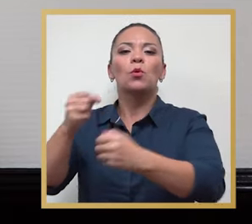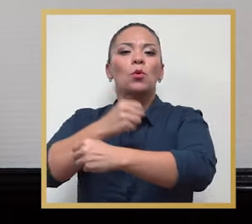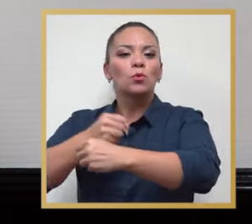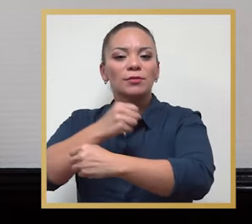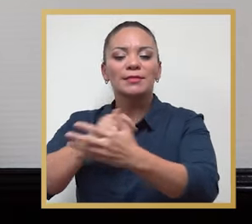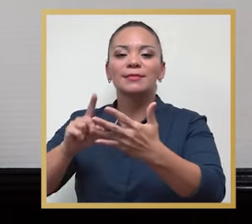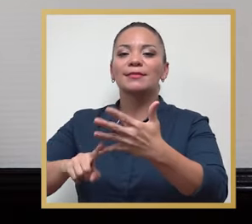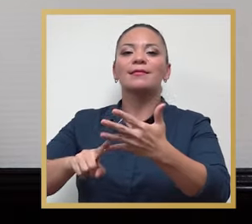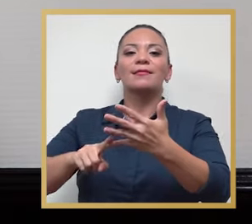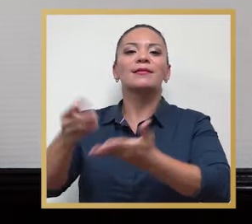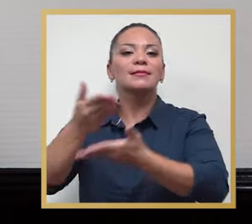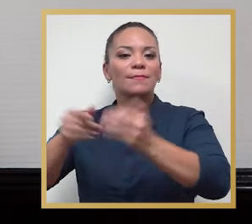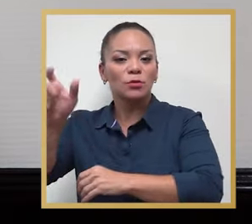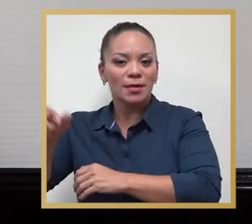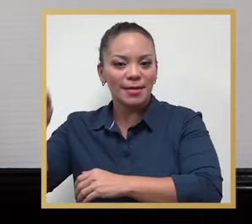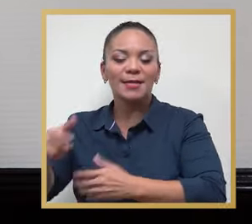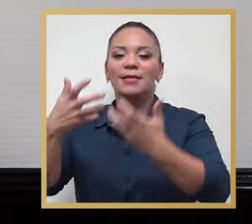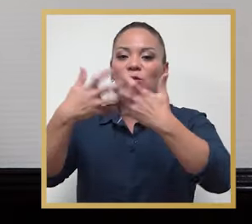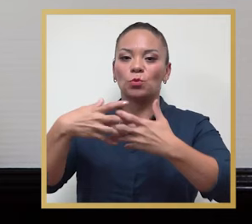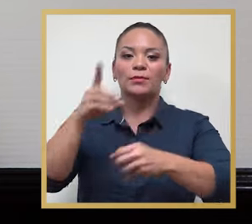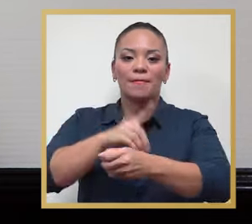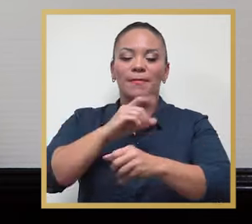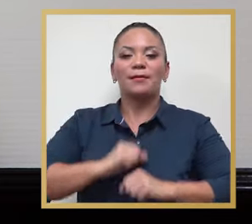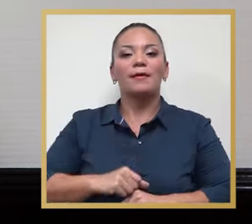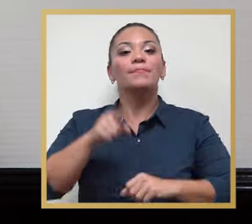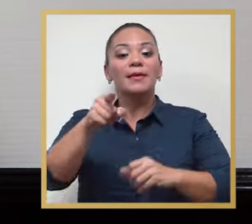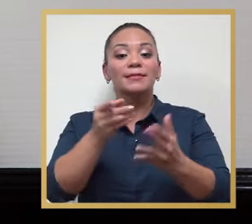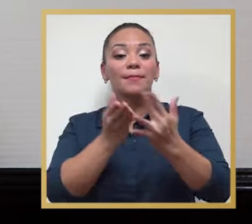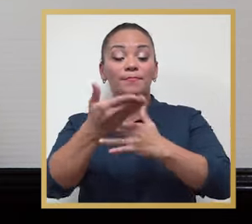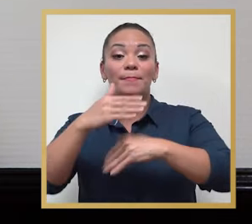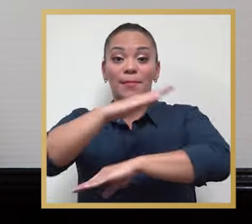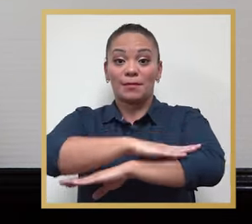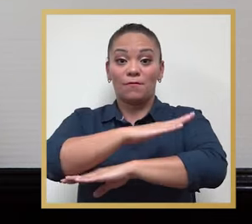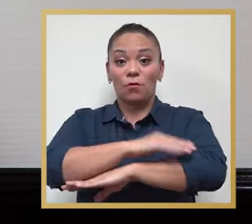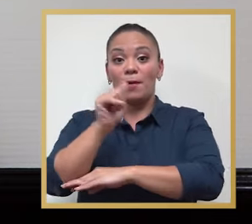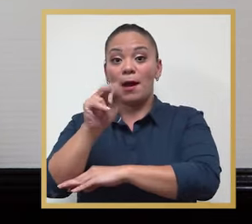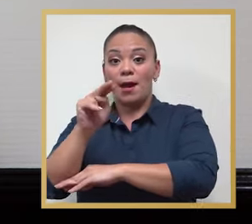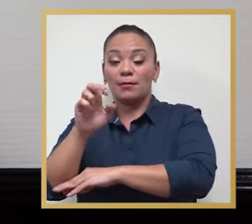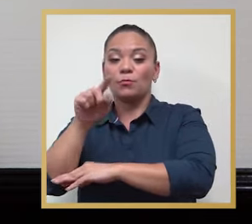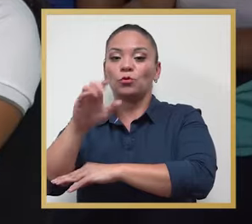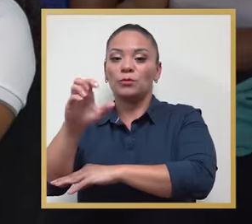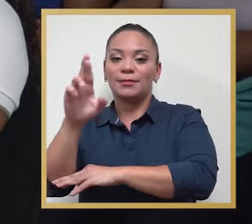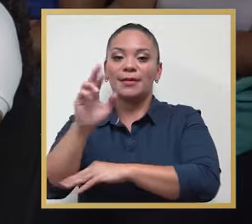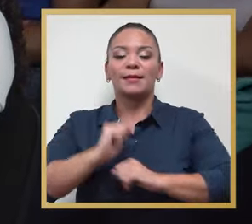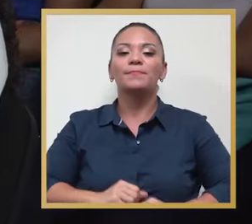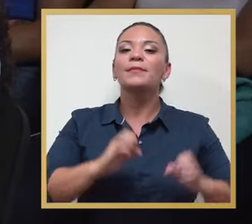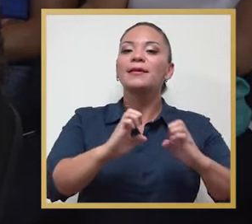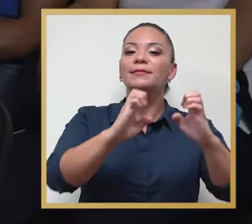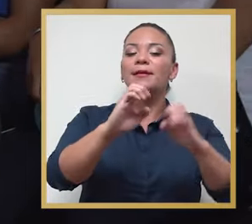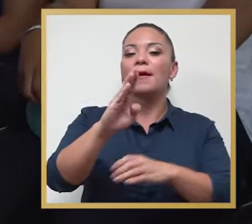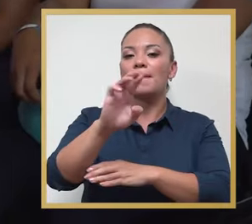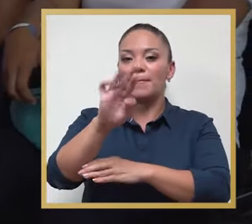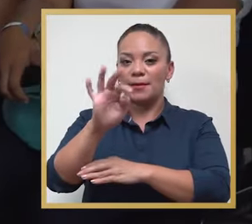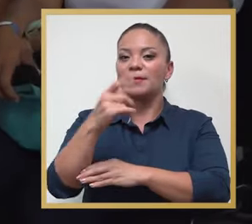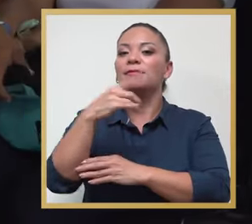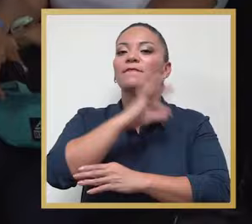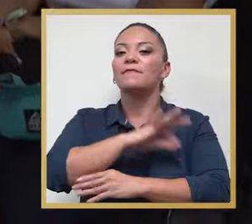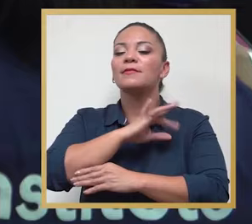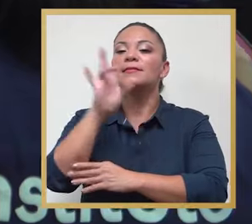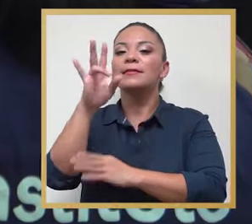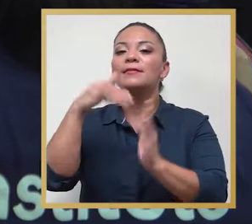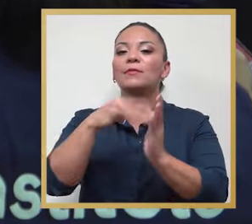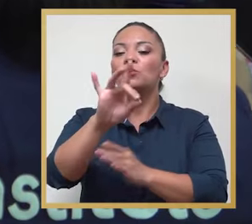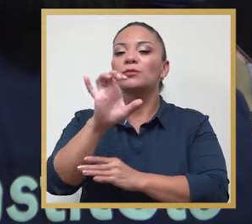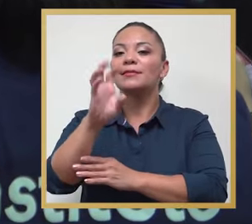cliente, industria médica. Esto a través de la plataforma del sistema de empleo ANE.CF. La estrategia brete ya benefició a